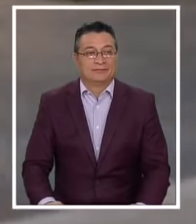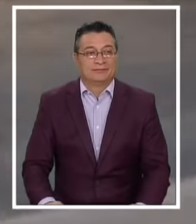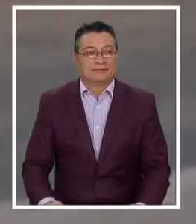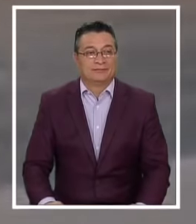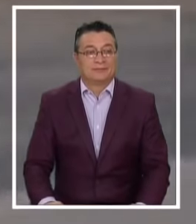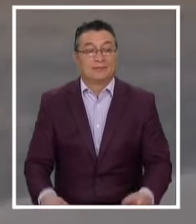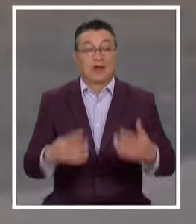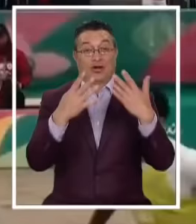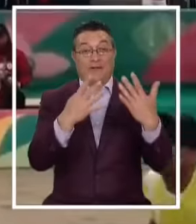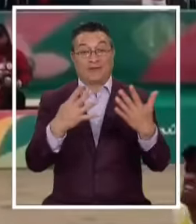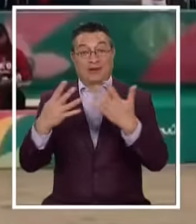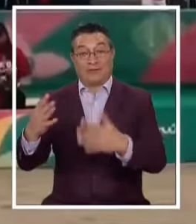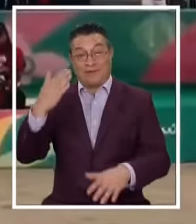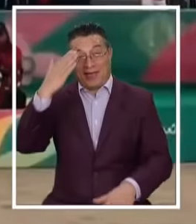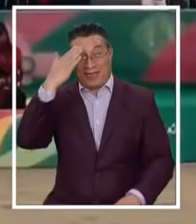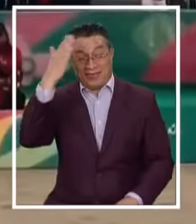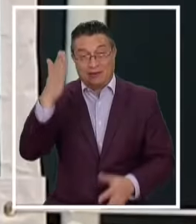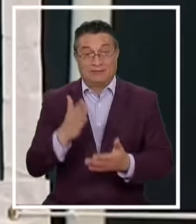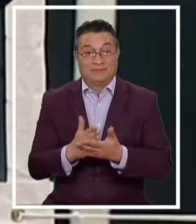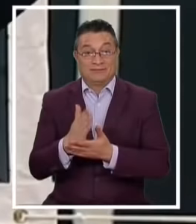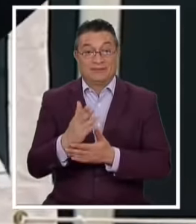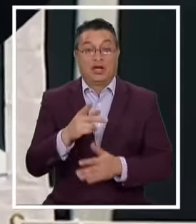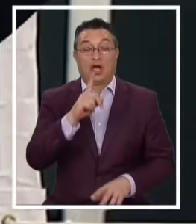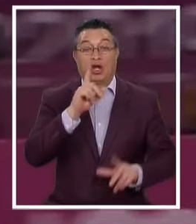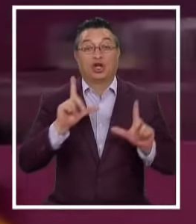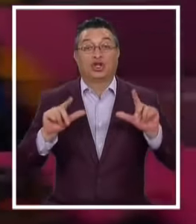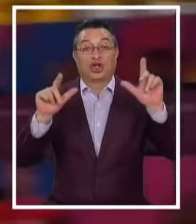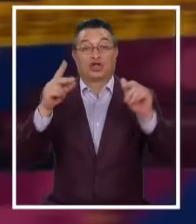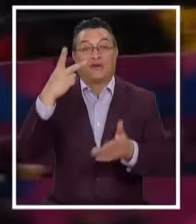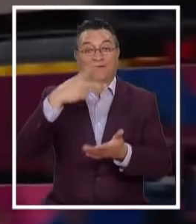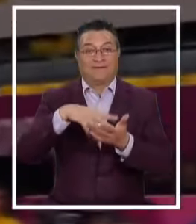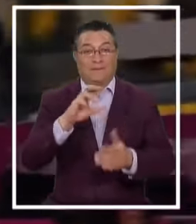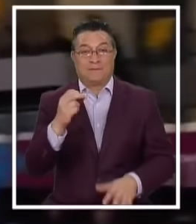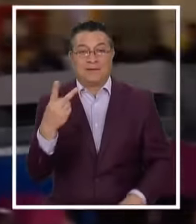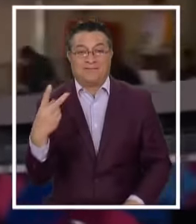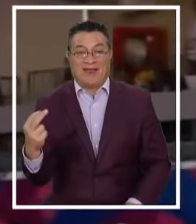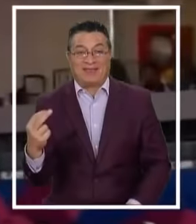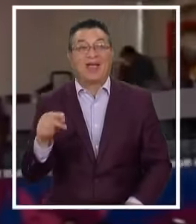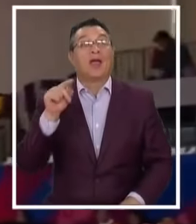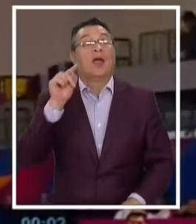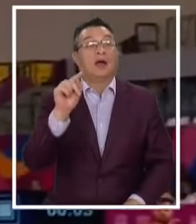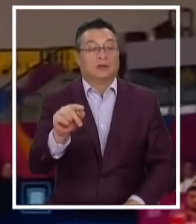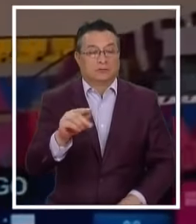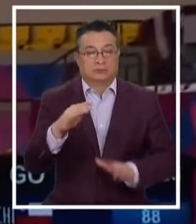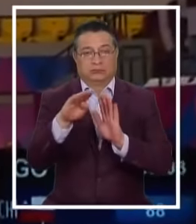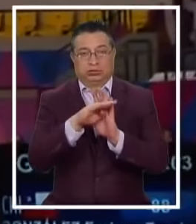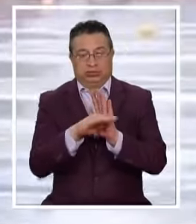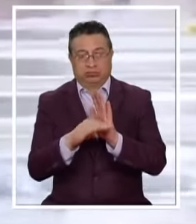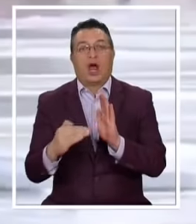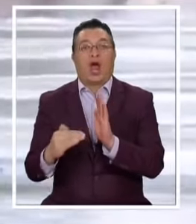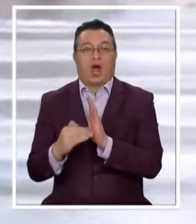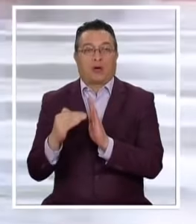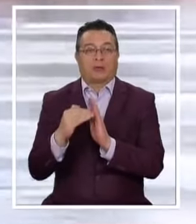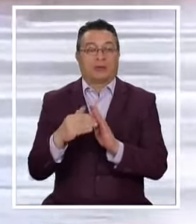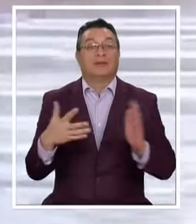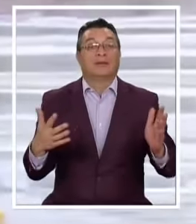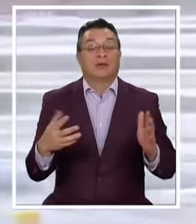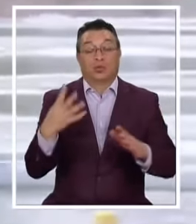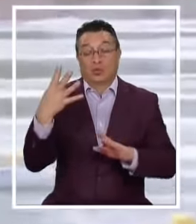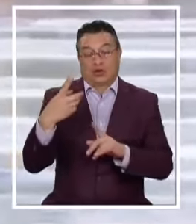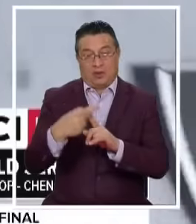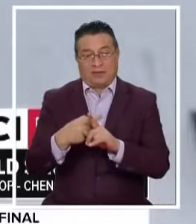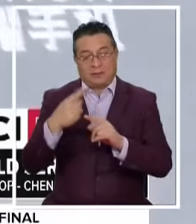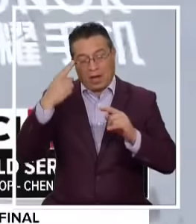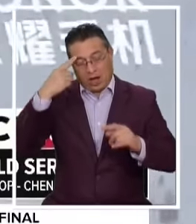A 99 días Del inicio De Tokio 2020 Esa destacada Lista de chilenos Buscará seguir aumentando Cuatro meses Para